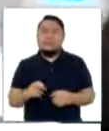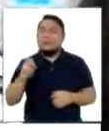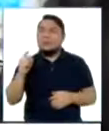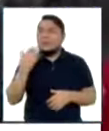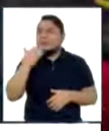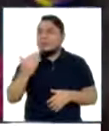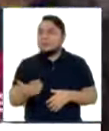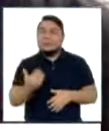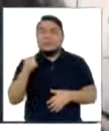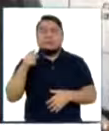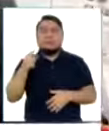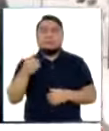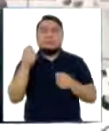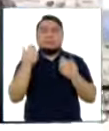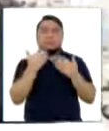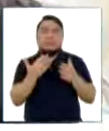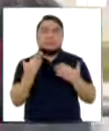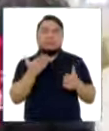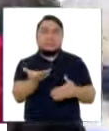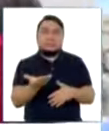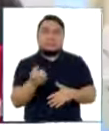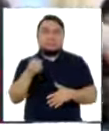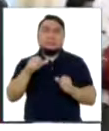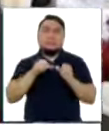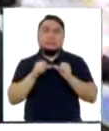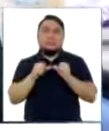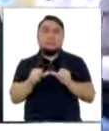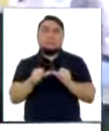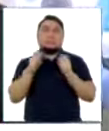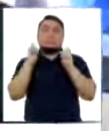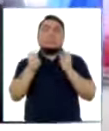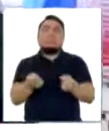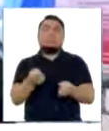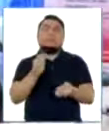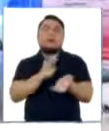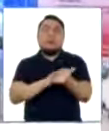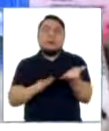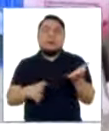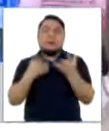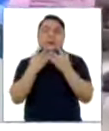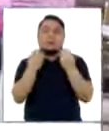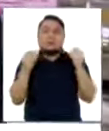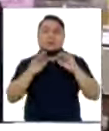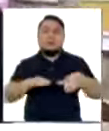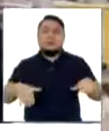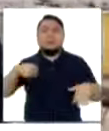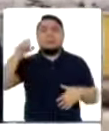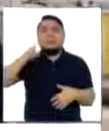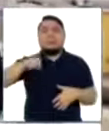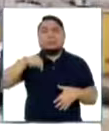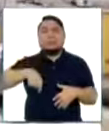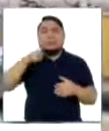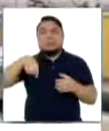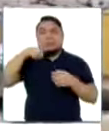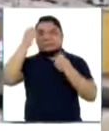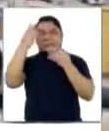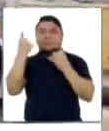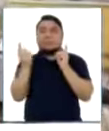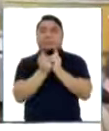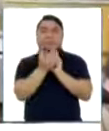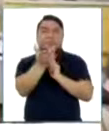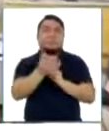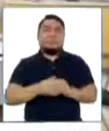muchas gracias. Entonces la invitación ya está hecha a seguir donando sangre sin plaqueta. Hay muchos niños que lo necesitan. Con esta información,